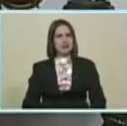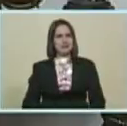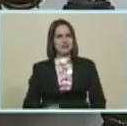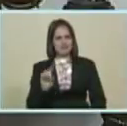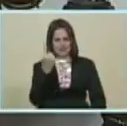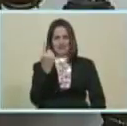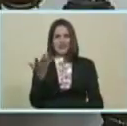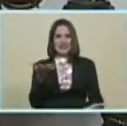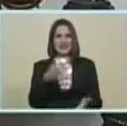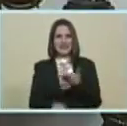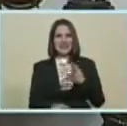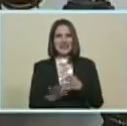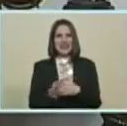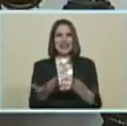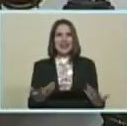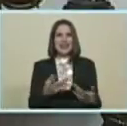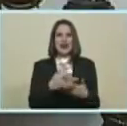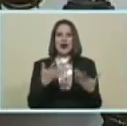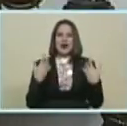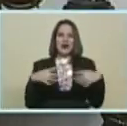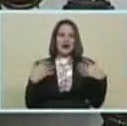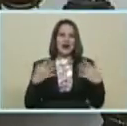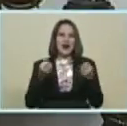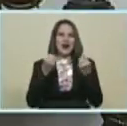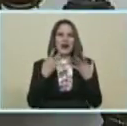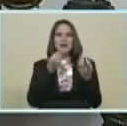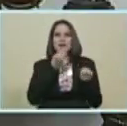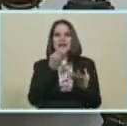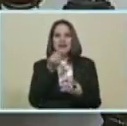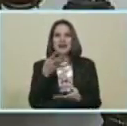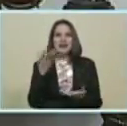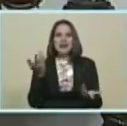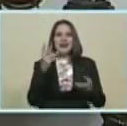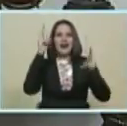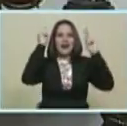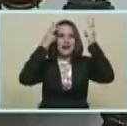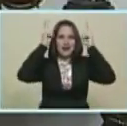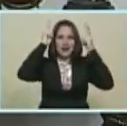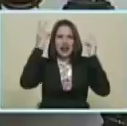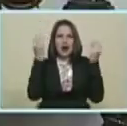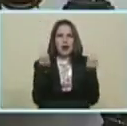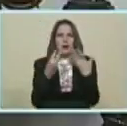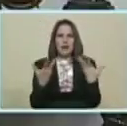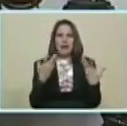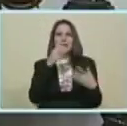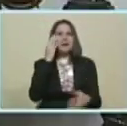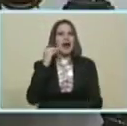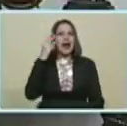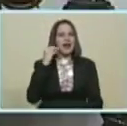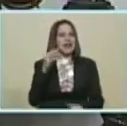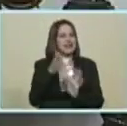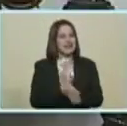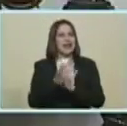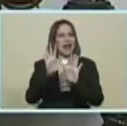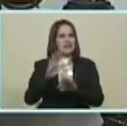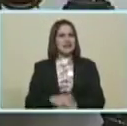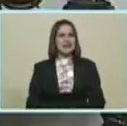primer revés Del plan conejo Freddy cuéntanos ¿Cómo va el plan conejo? ¿Cómo fue la experiencia Tan llamativa?